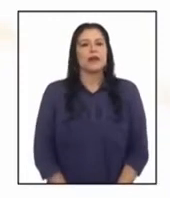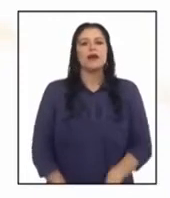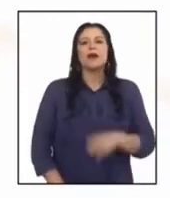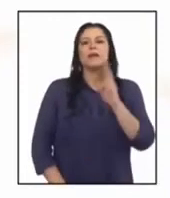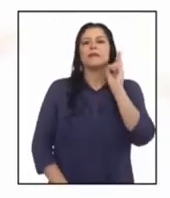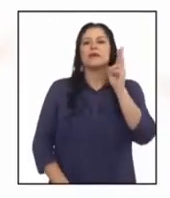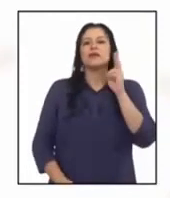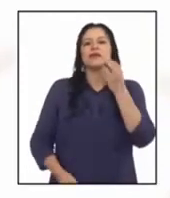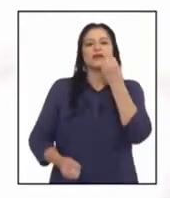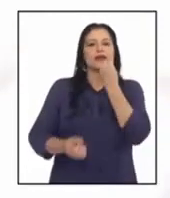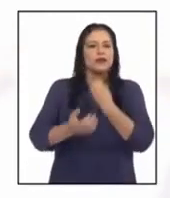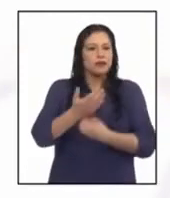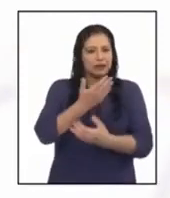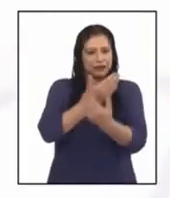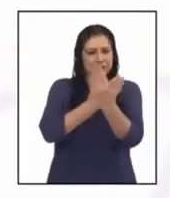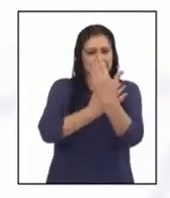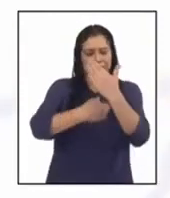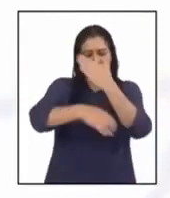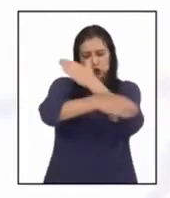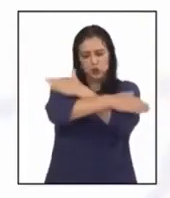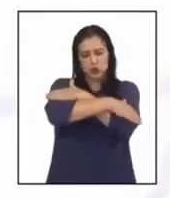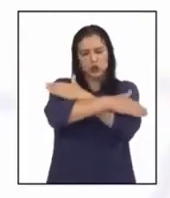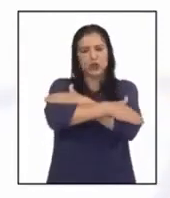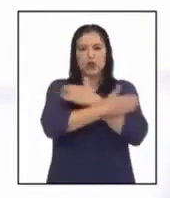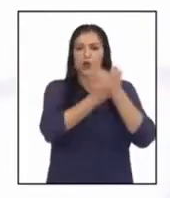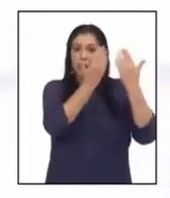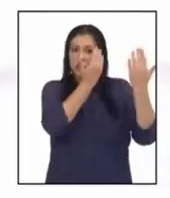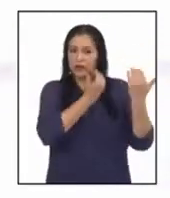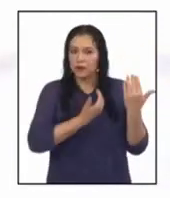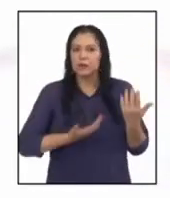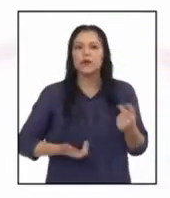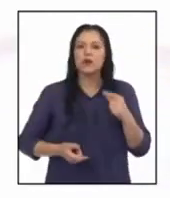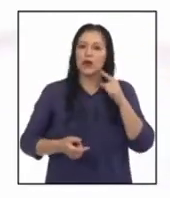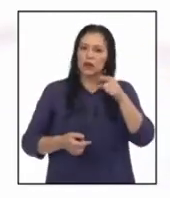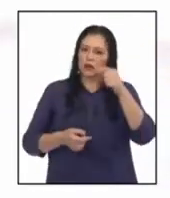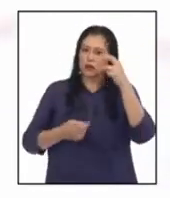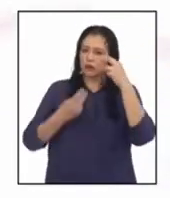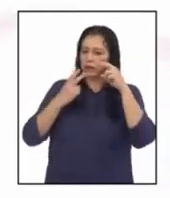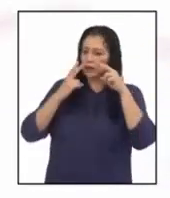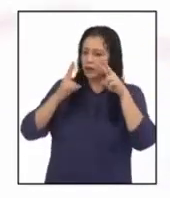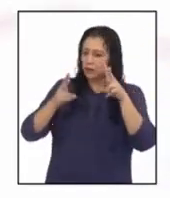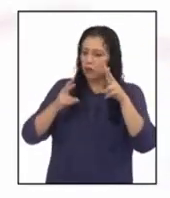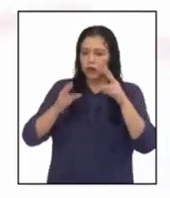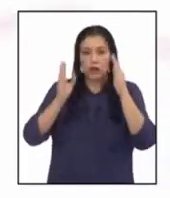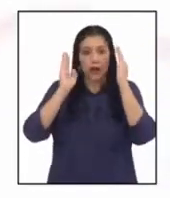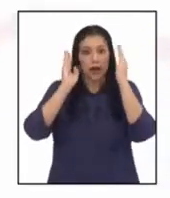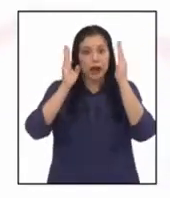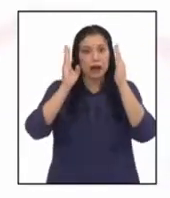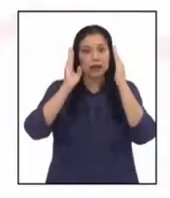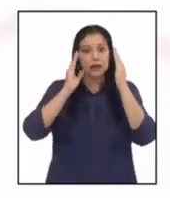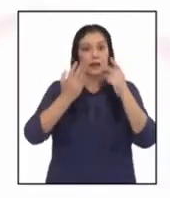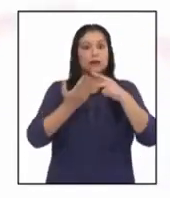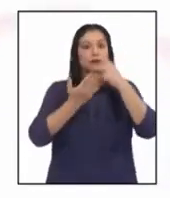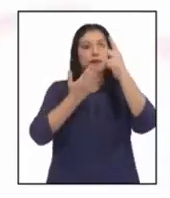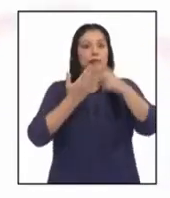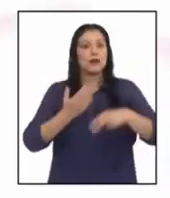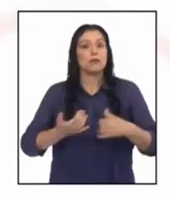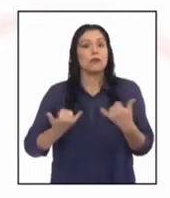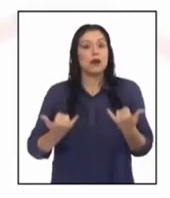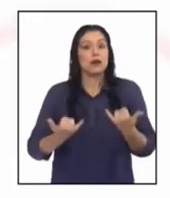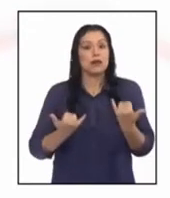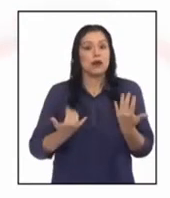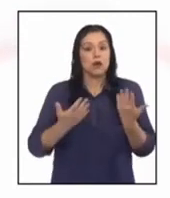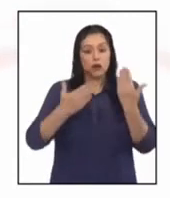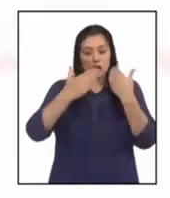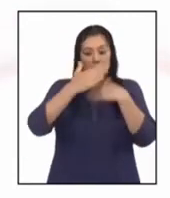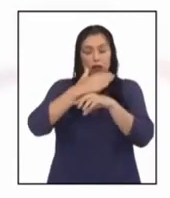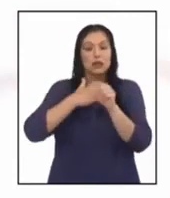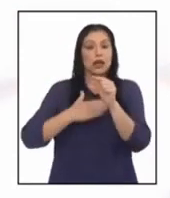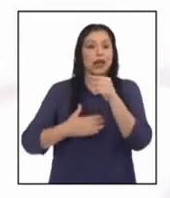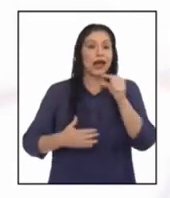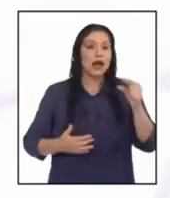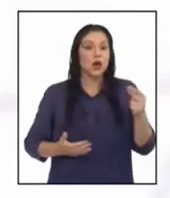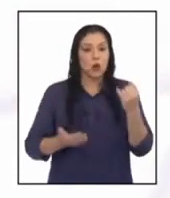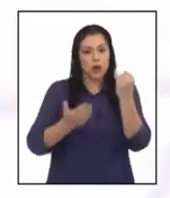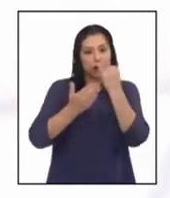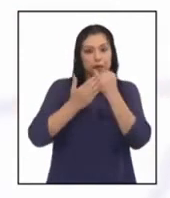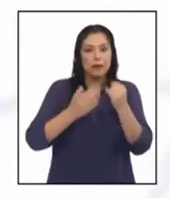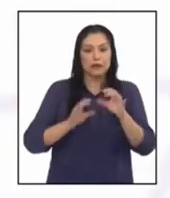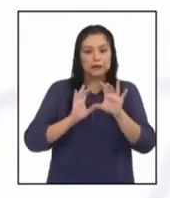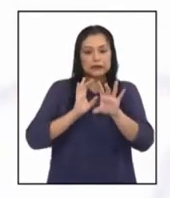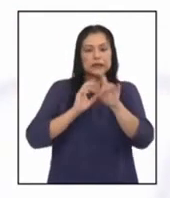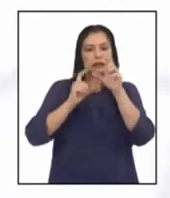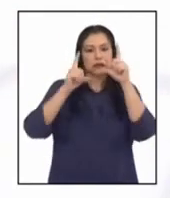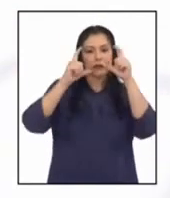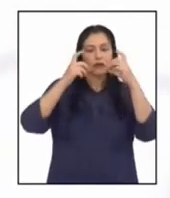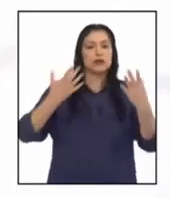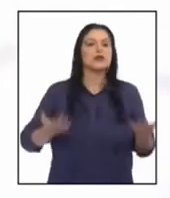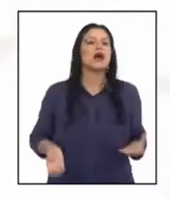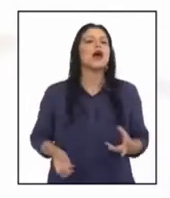Profesora, buenos días. Un saludo desde Piura. Estuve siguiendo con mucha atención el programa de hoy. Ingresé a Google Maps y capturé esta imagen.